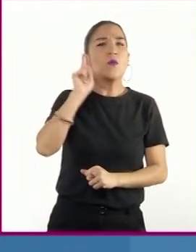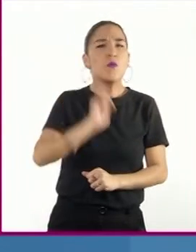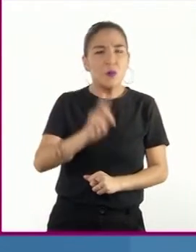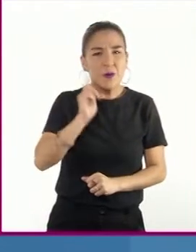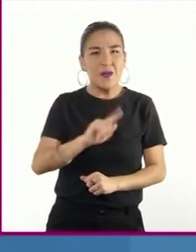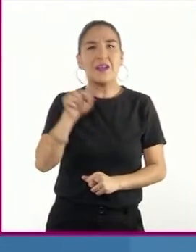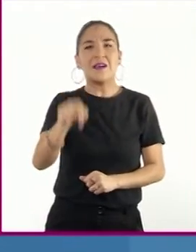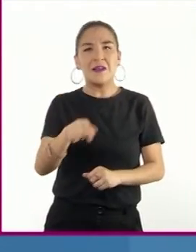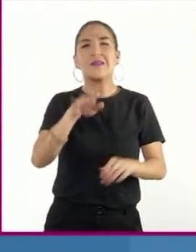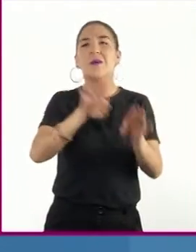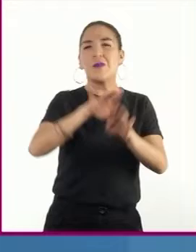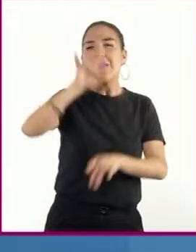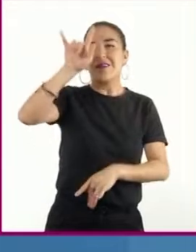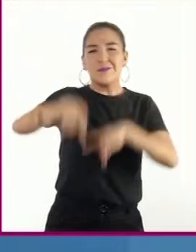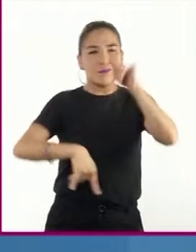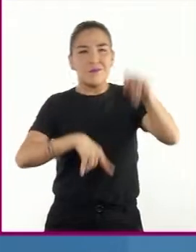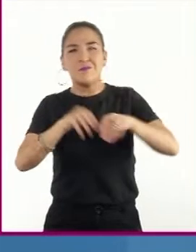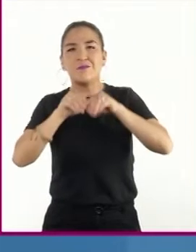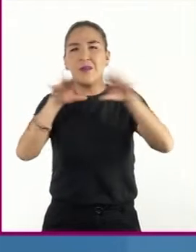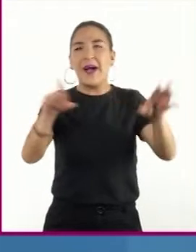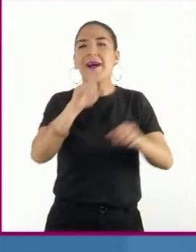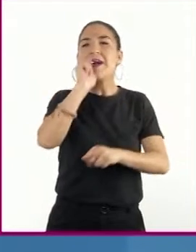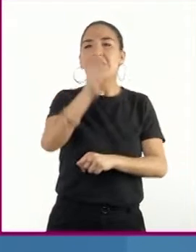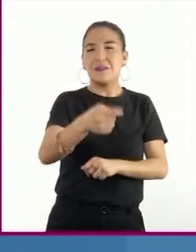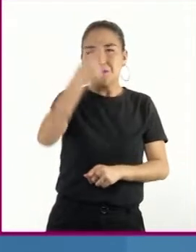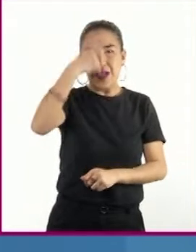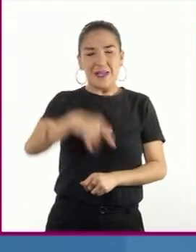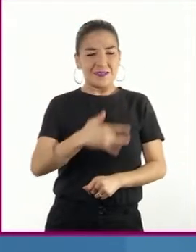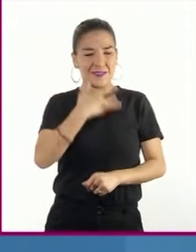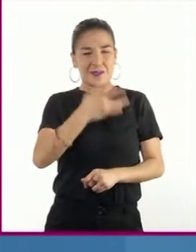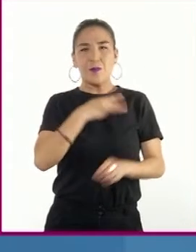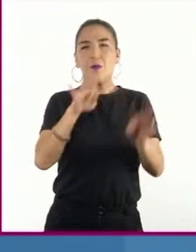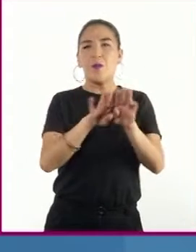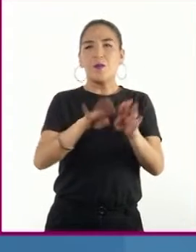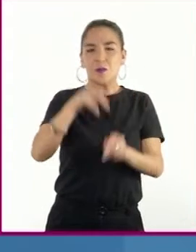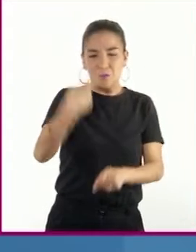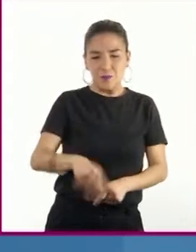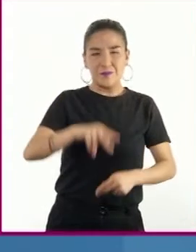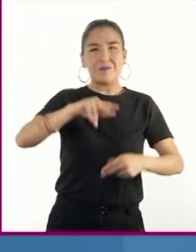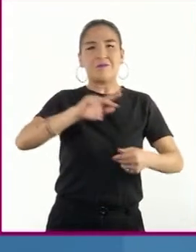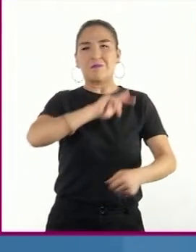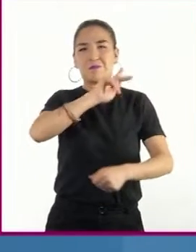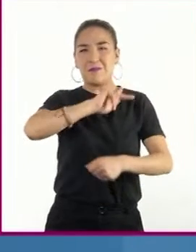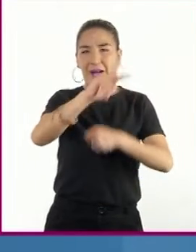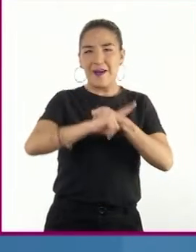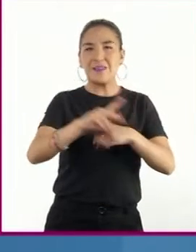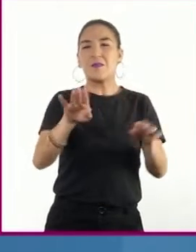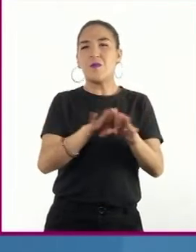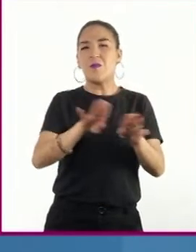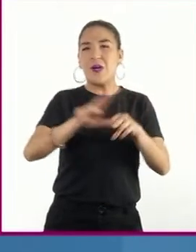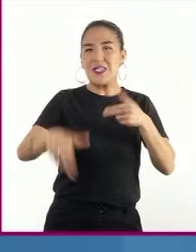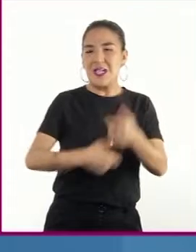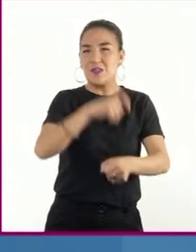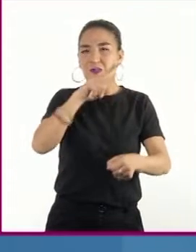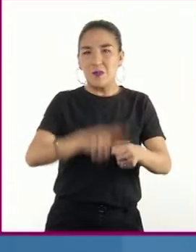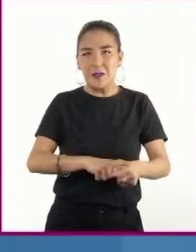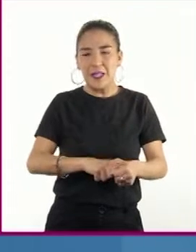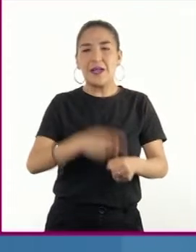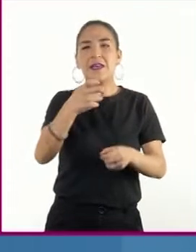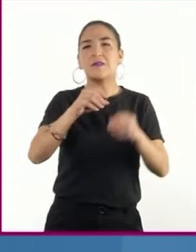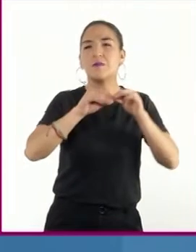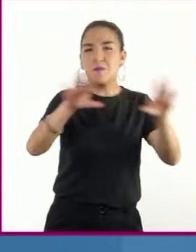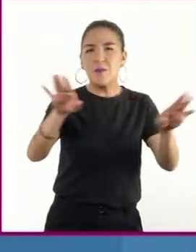en los carteles intentaban mantener un espíritu nacionalista en la población. La propaganda